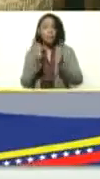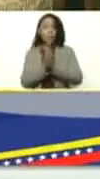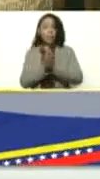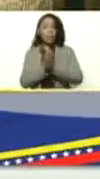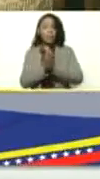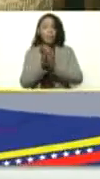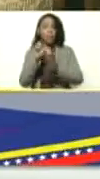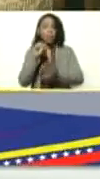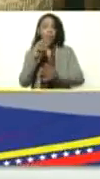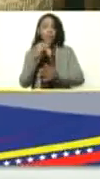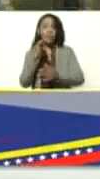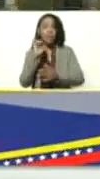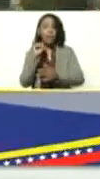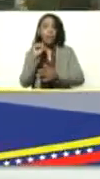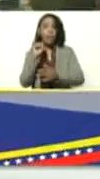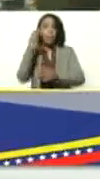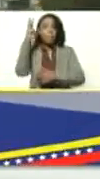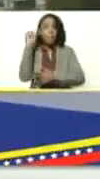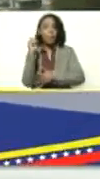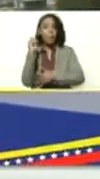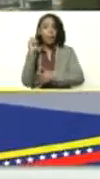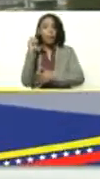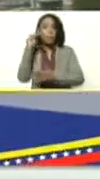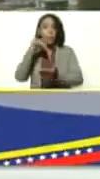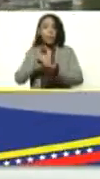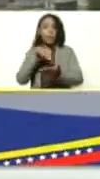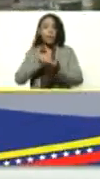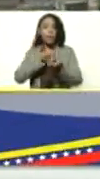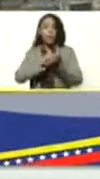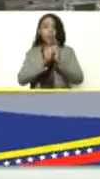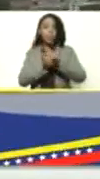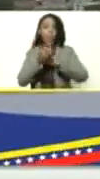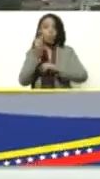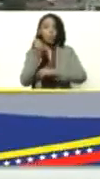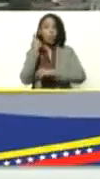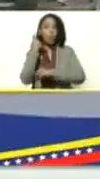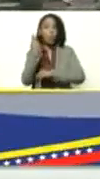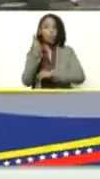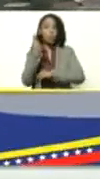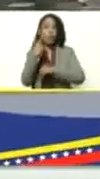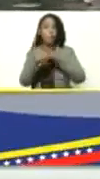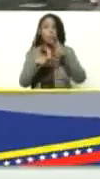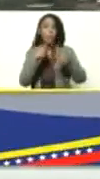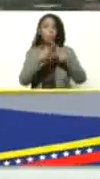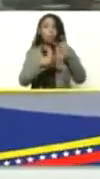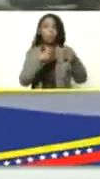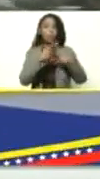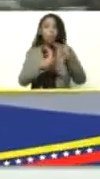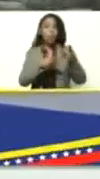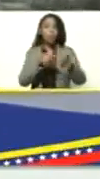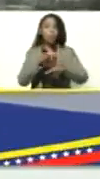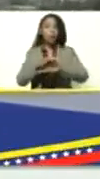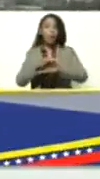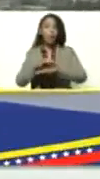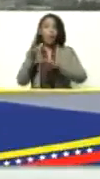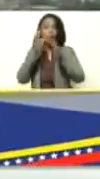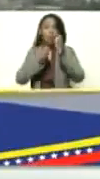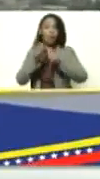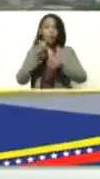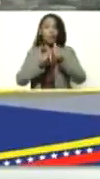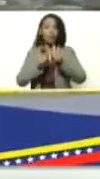Petare, en Miranda. Miranda se está convirtiendo en el número uno en la producción de carne y de leche,